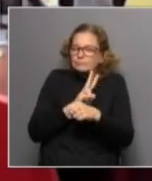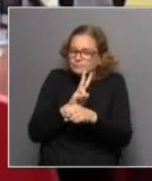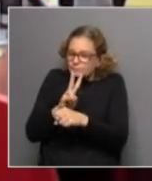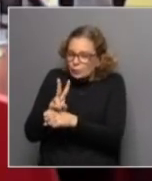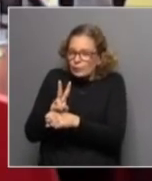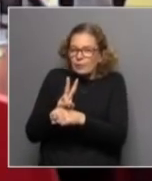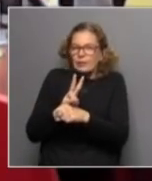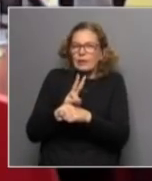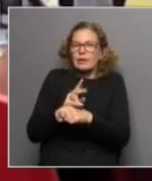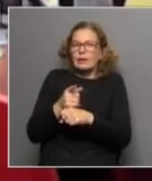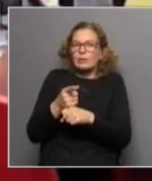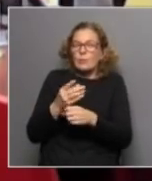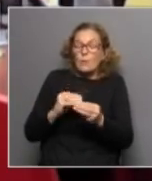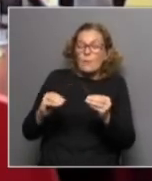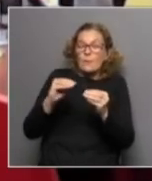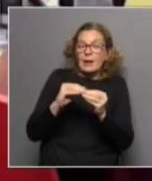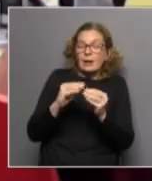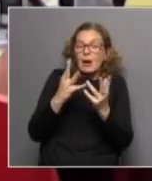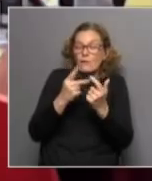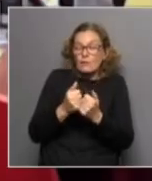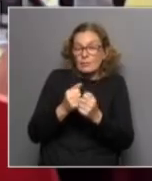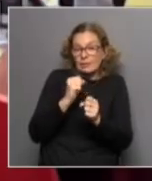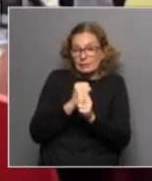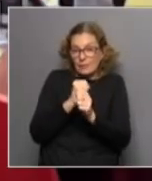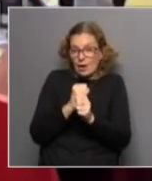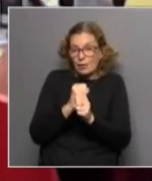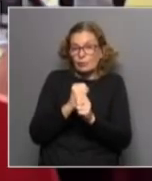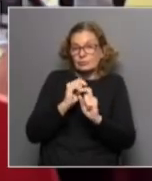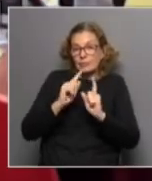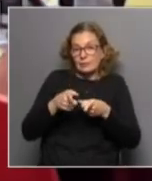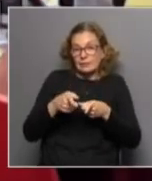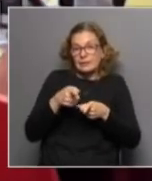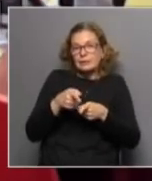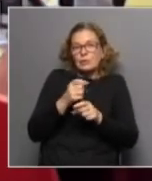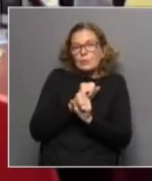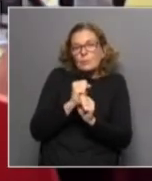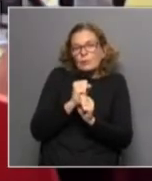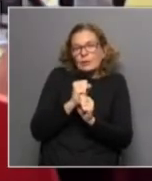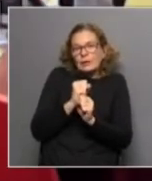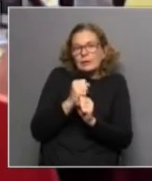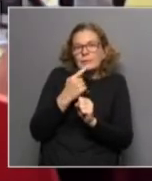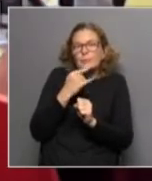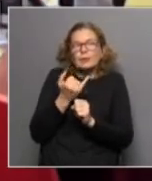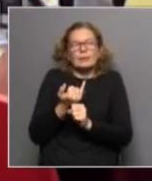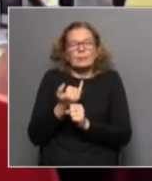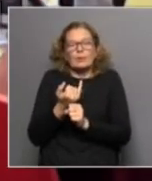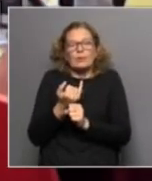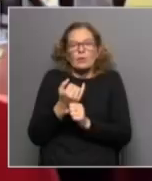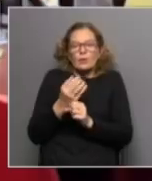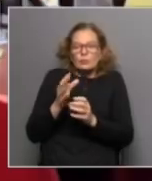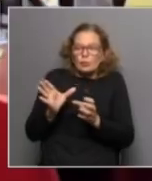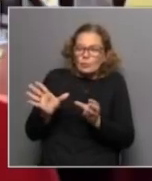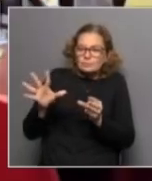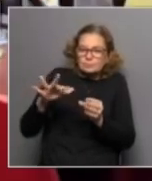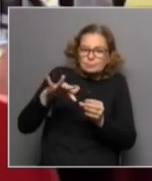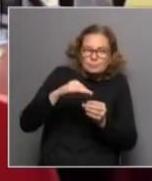es un valor agregado de la metodología desarrollada en esto de poder consolidar un hilo conductor